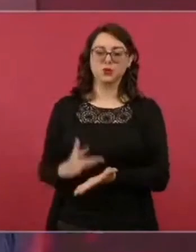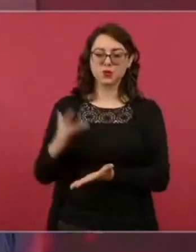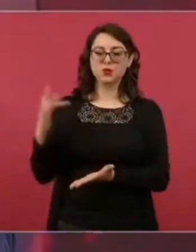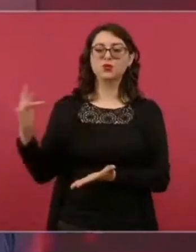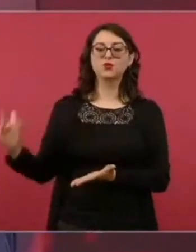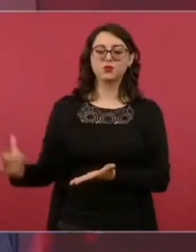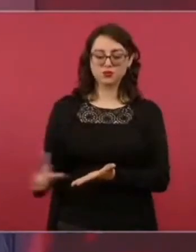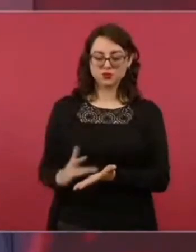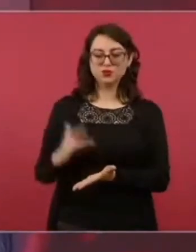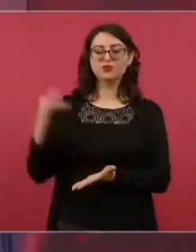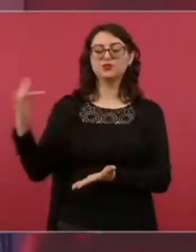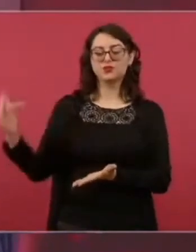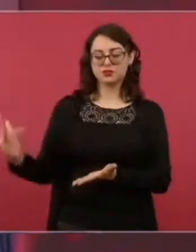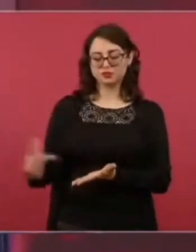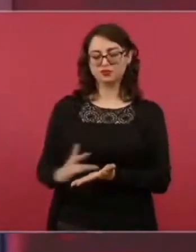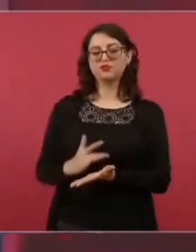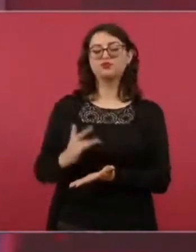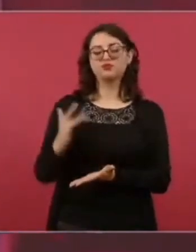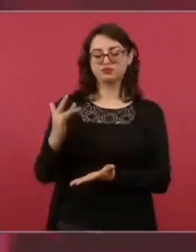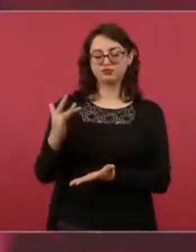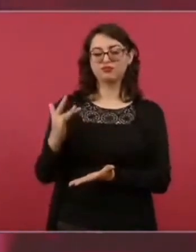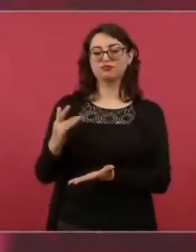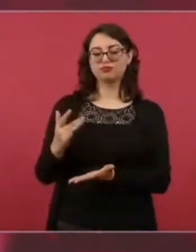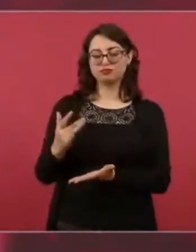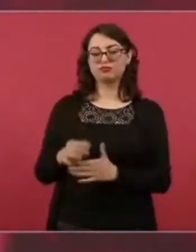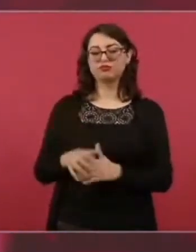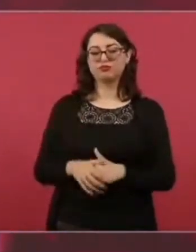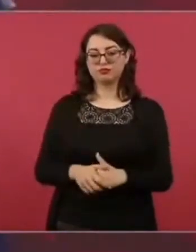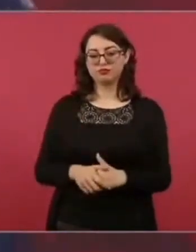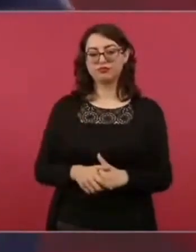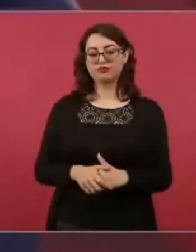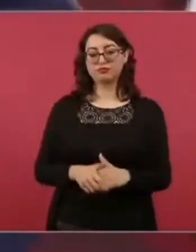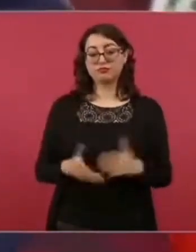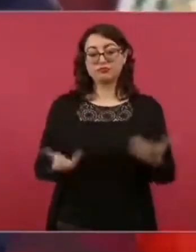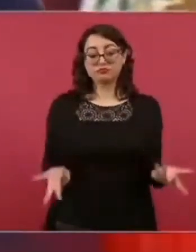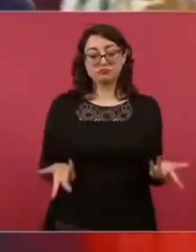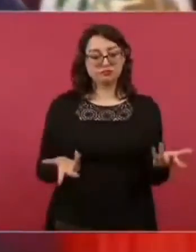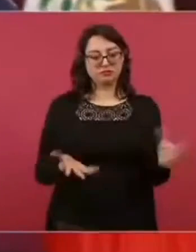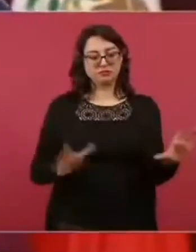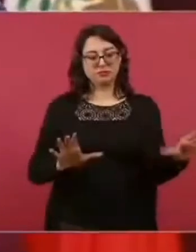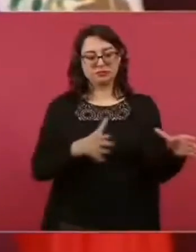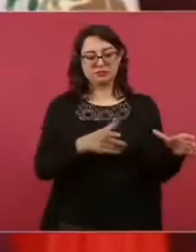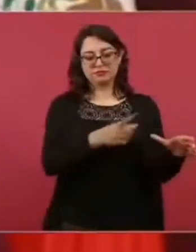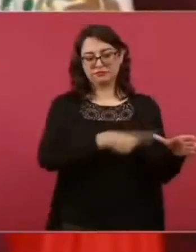entonces estas minorías